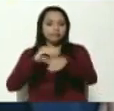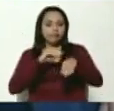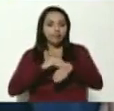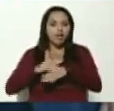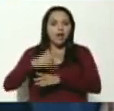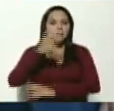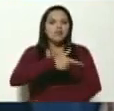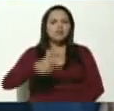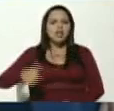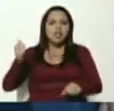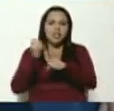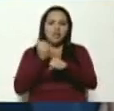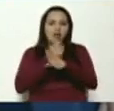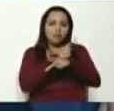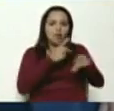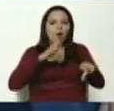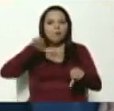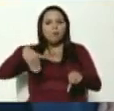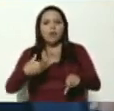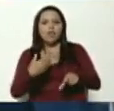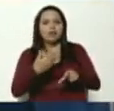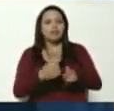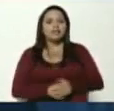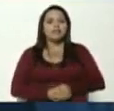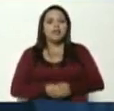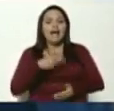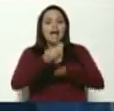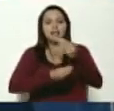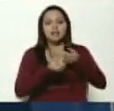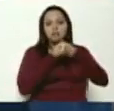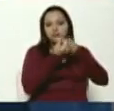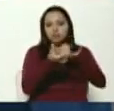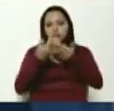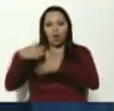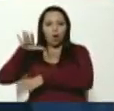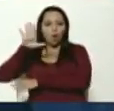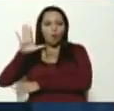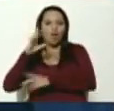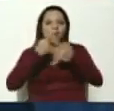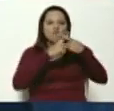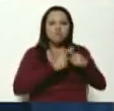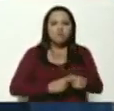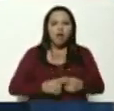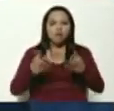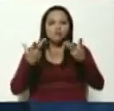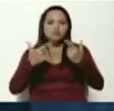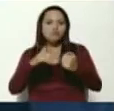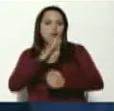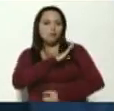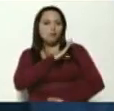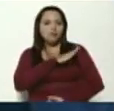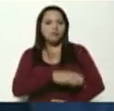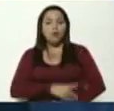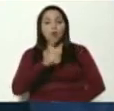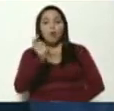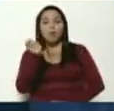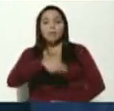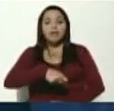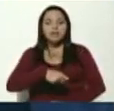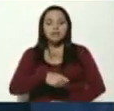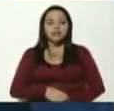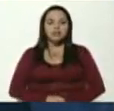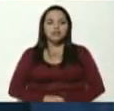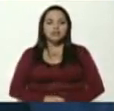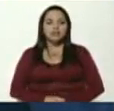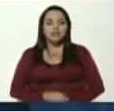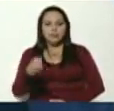funcionarios y funcionarias puedan realizar la declaración jurada de patrimonio. Un mes más ha decretado la Contraloría que